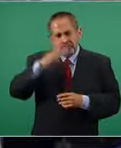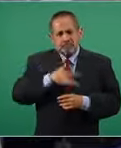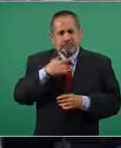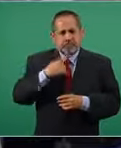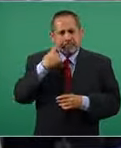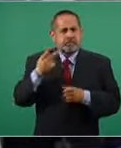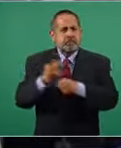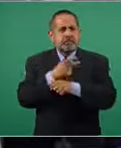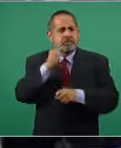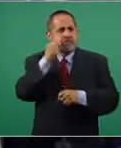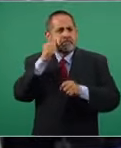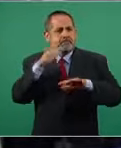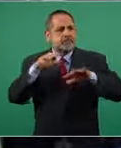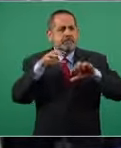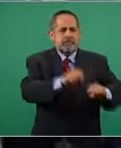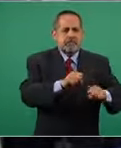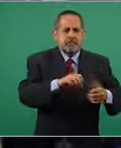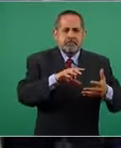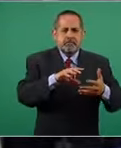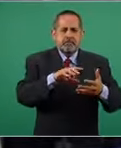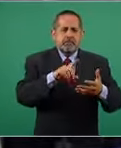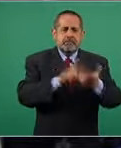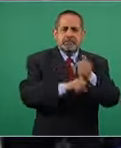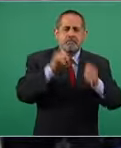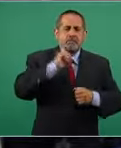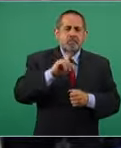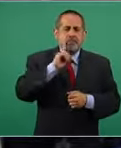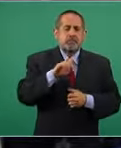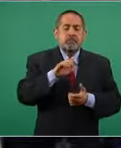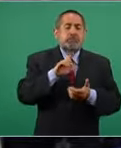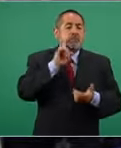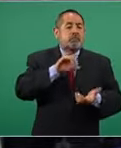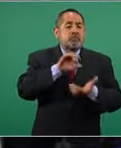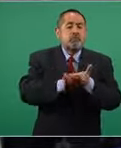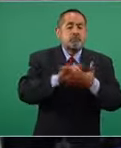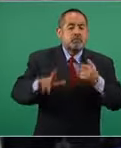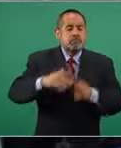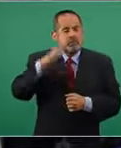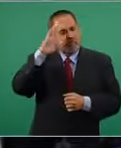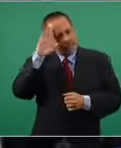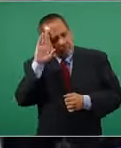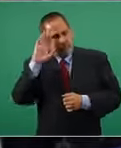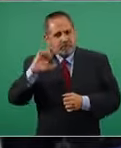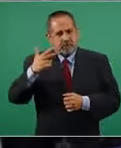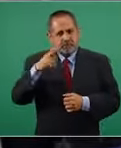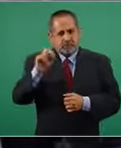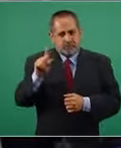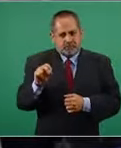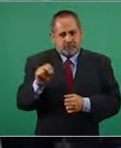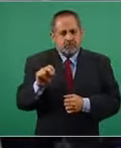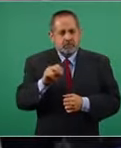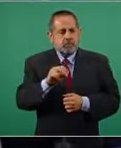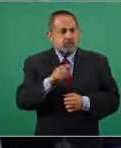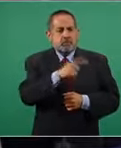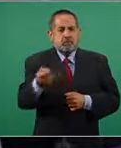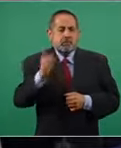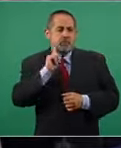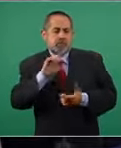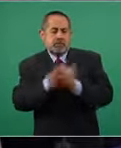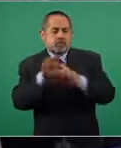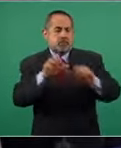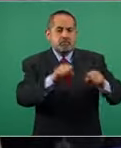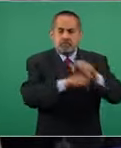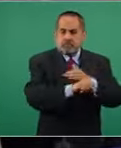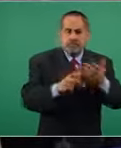detención ayer en Estados Unidos de Emma Coronel la esposa de Joaquín el Chapo Guzmán y para el presidente Fernández